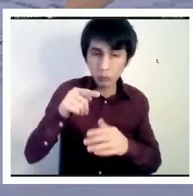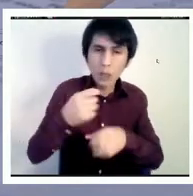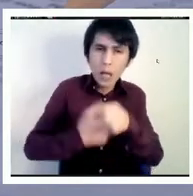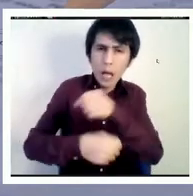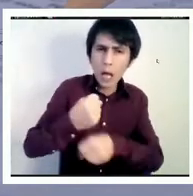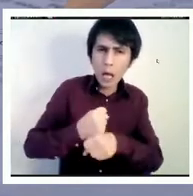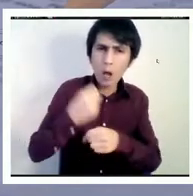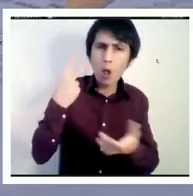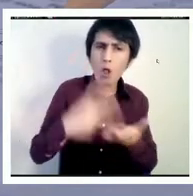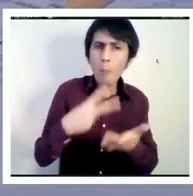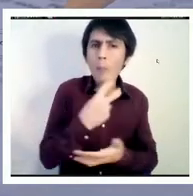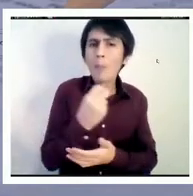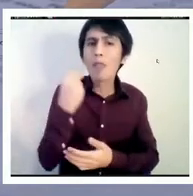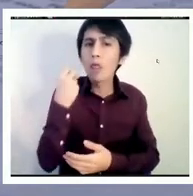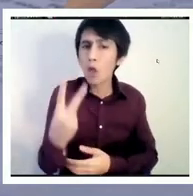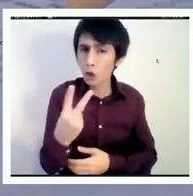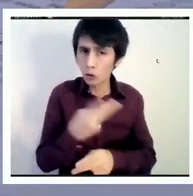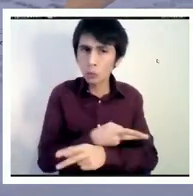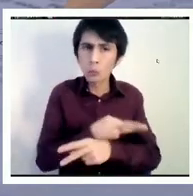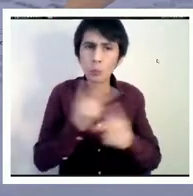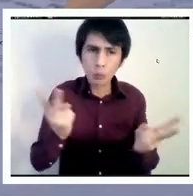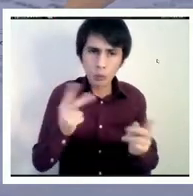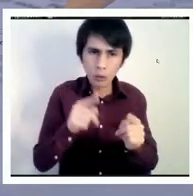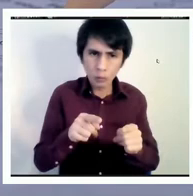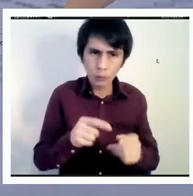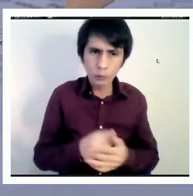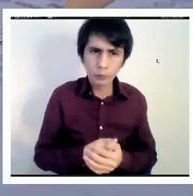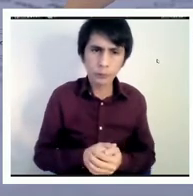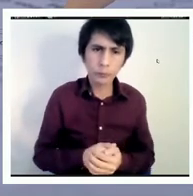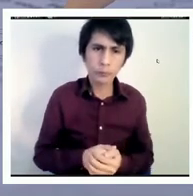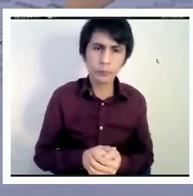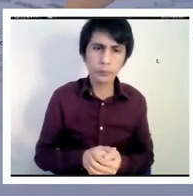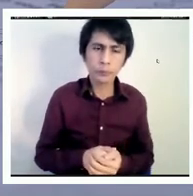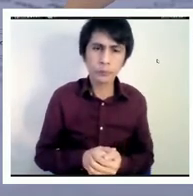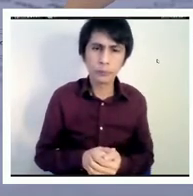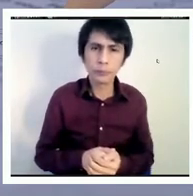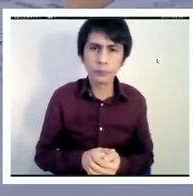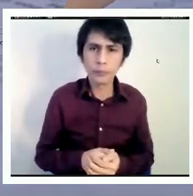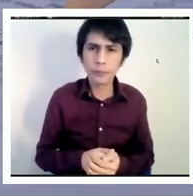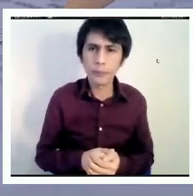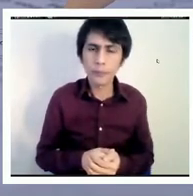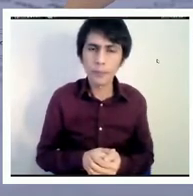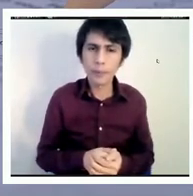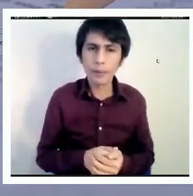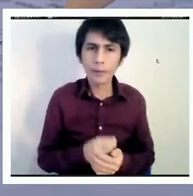donde vemos